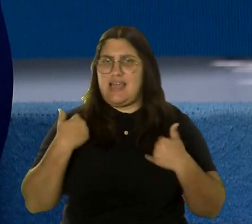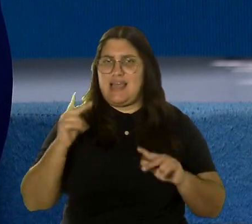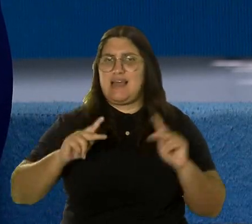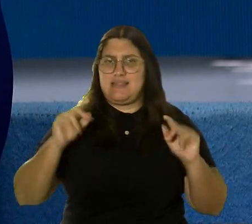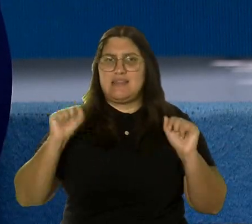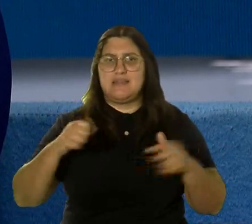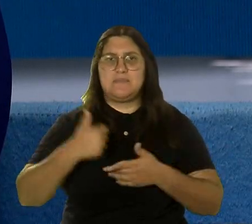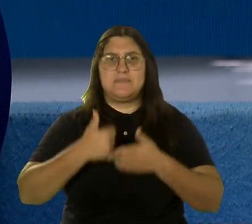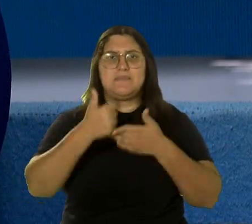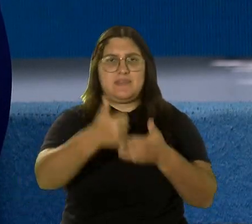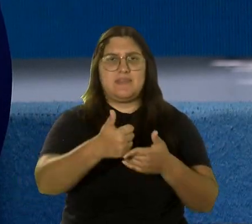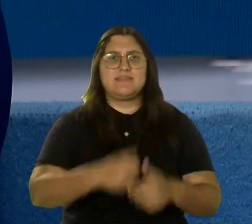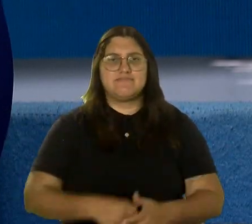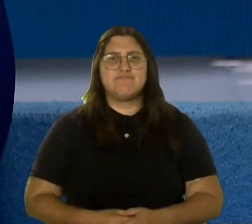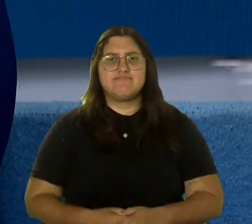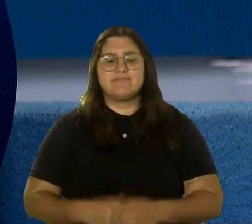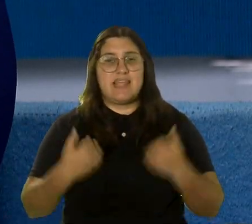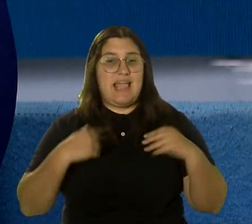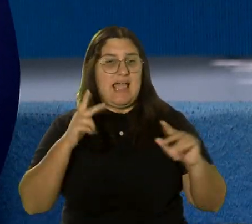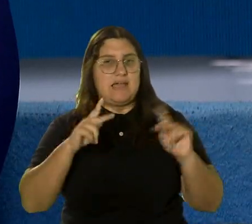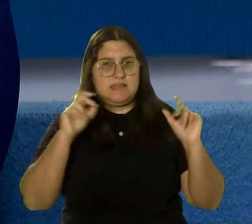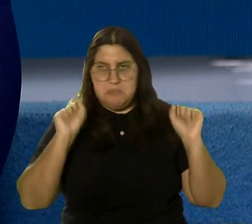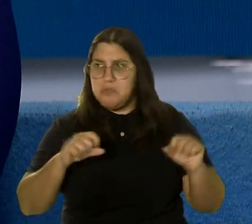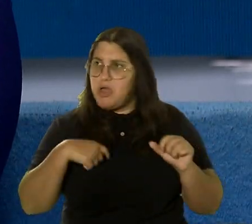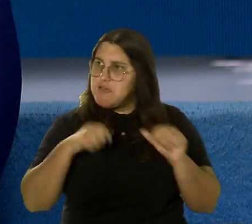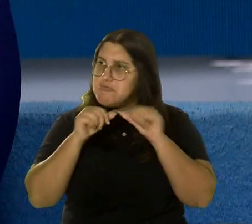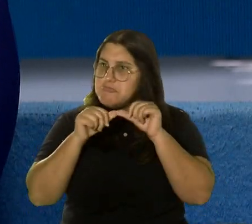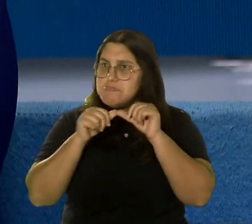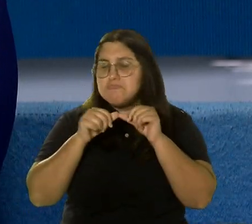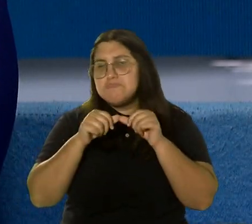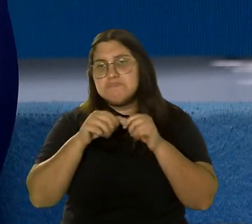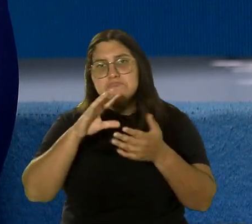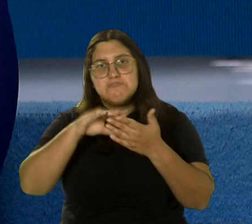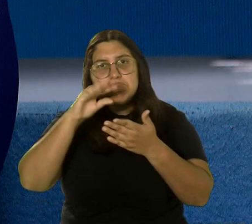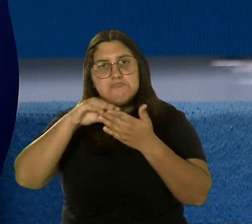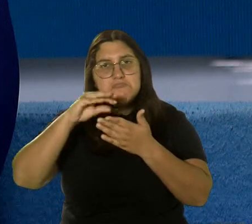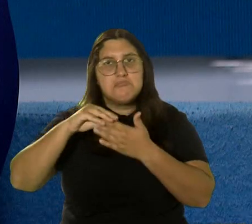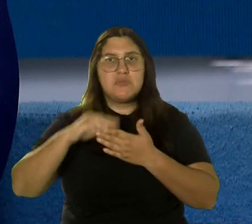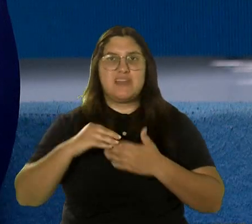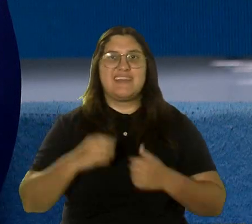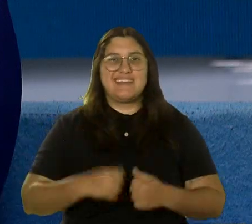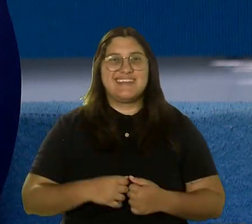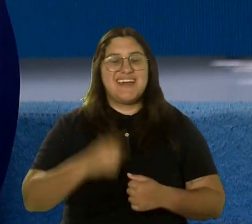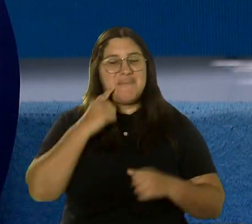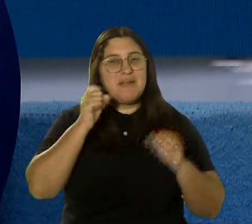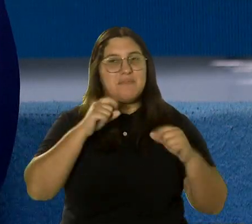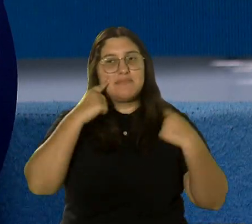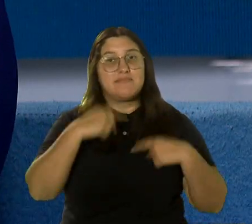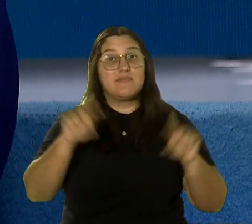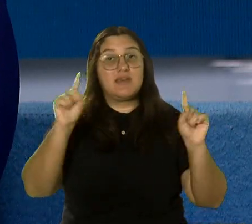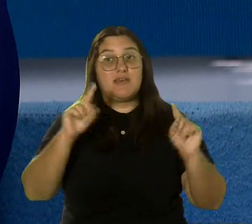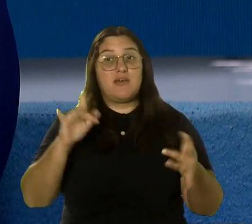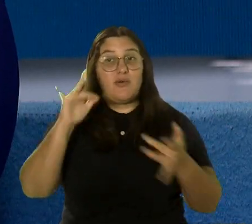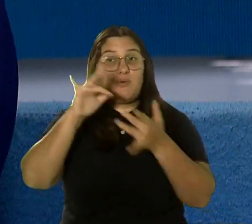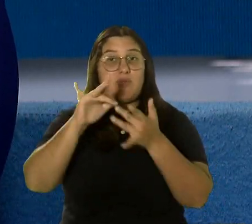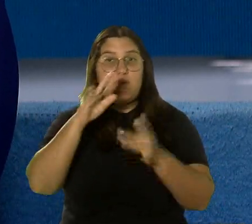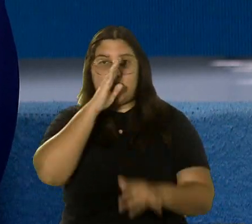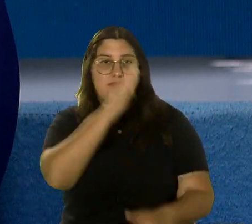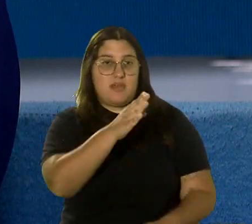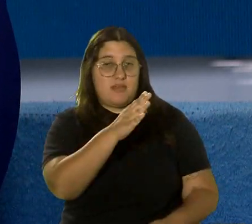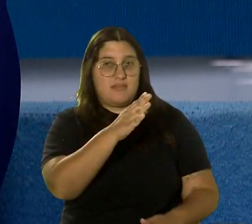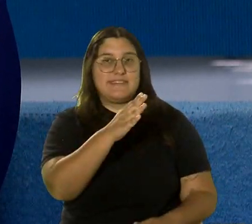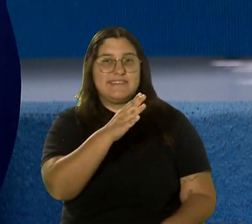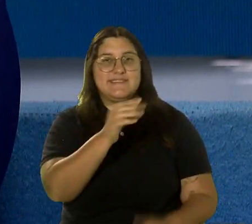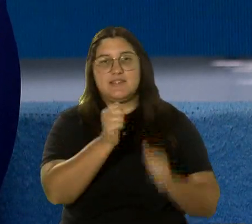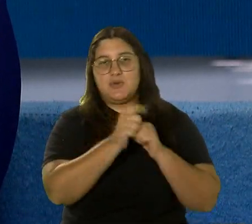ayudarlo, hay gente que puede continuar y seguir hacia adelante para que entonces logre hacer ese contacto directo como debe ser